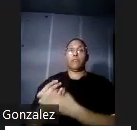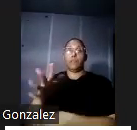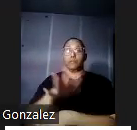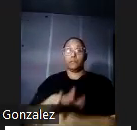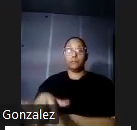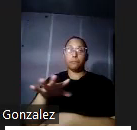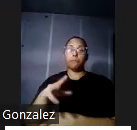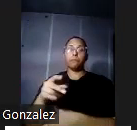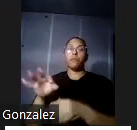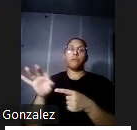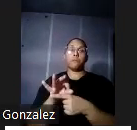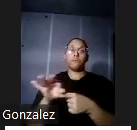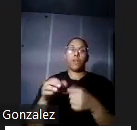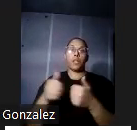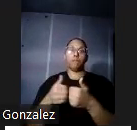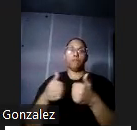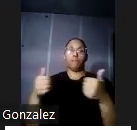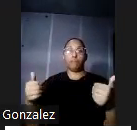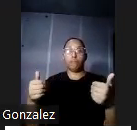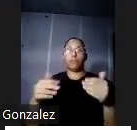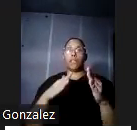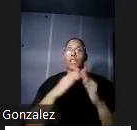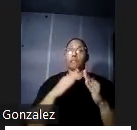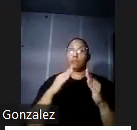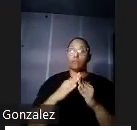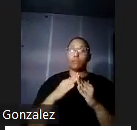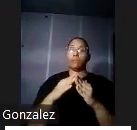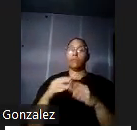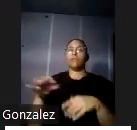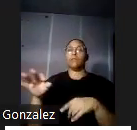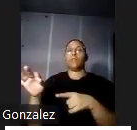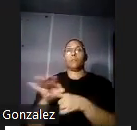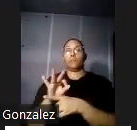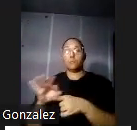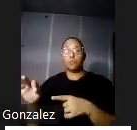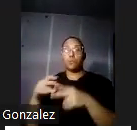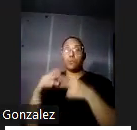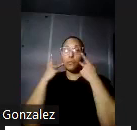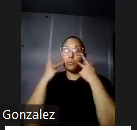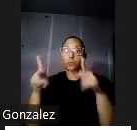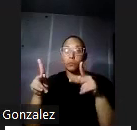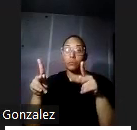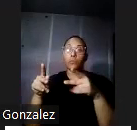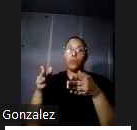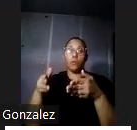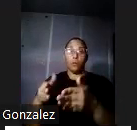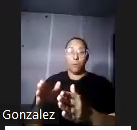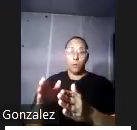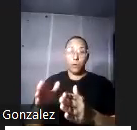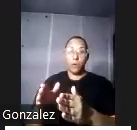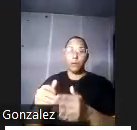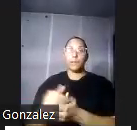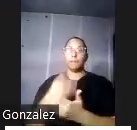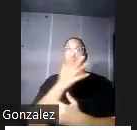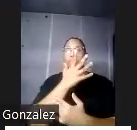entre la casa y el espacio público las aceras y las calles se pueden observar varios helechos y otras plantas que adornan los cimientos de la